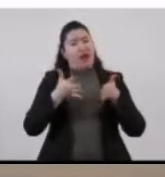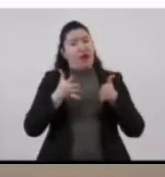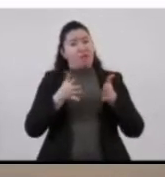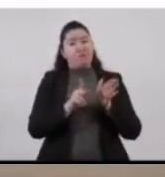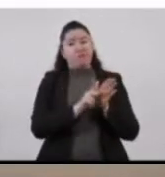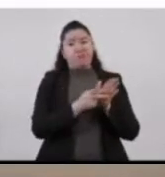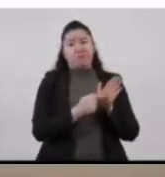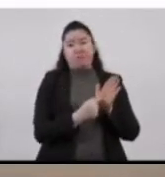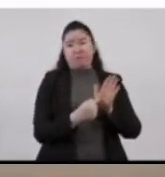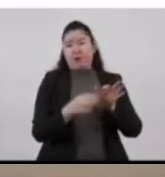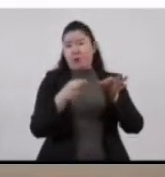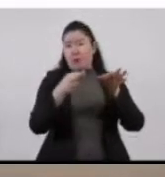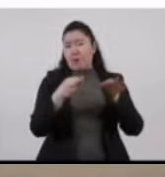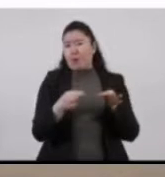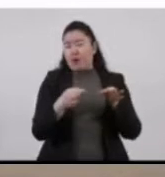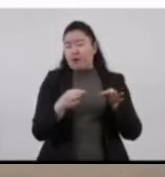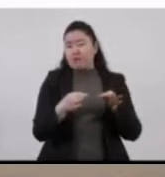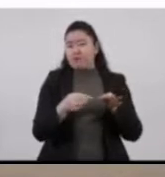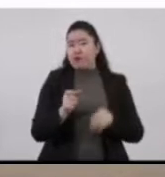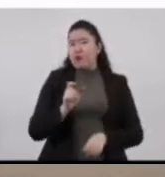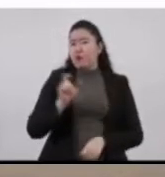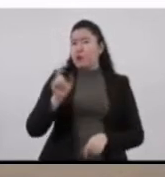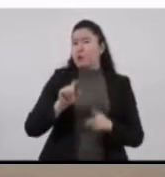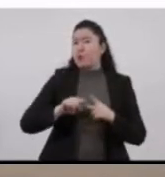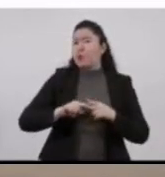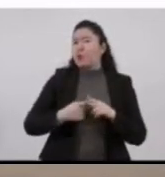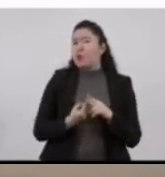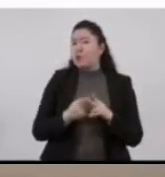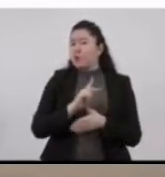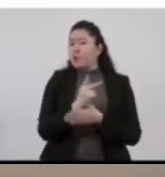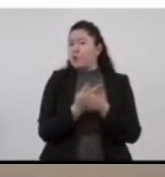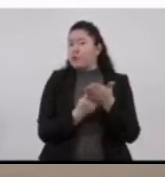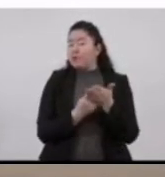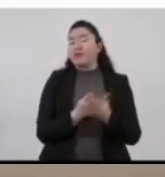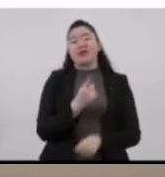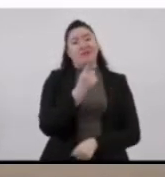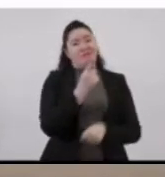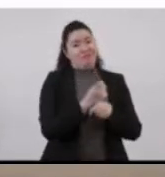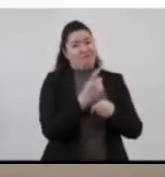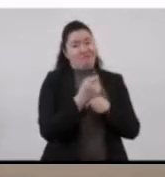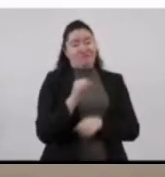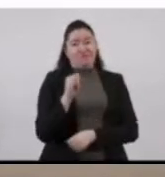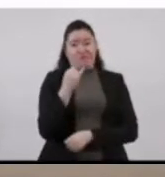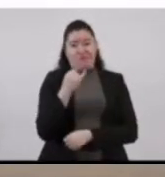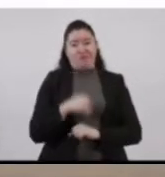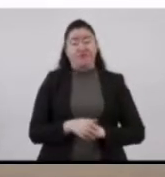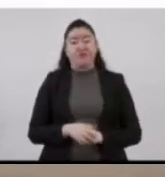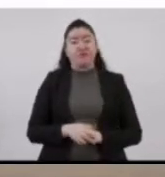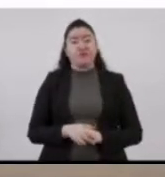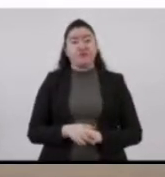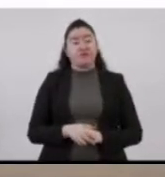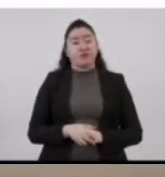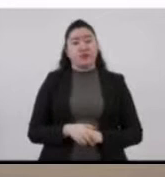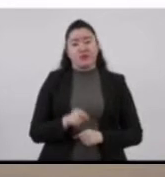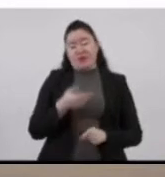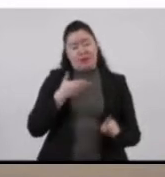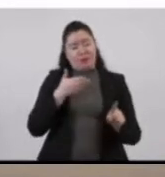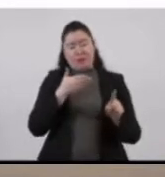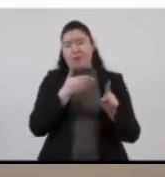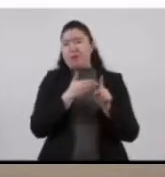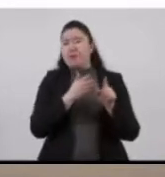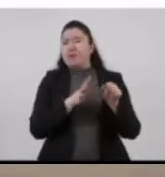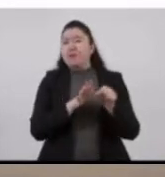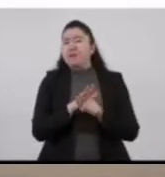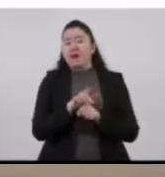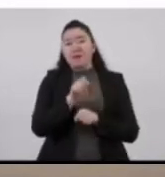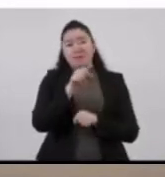Oficial. La Gaceta Oficial inicia este programa a partir del primero de junio. Está enfocado, como su nombre lo indica,